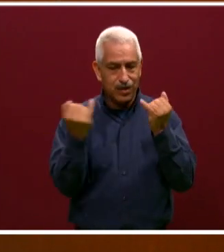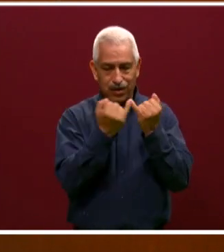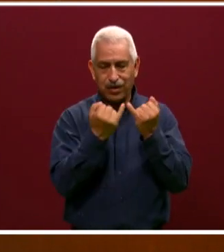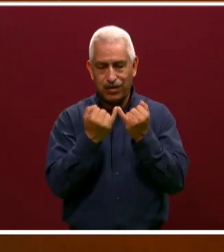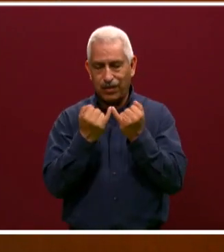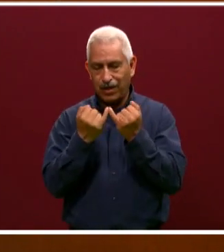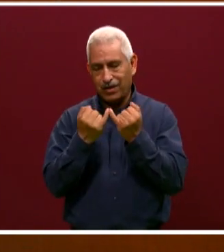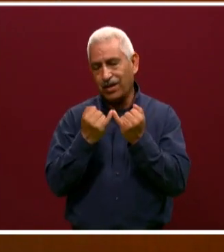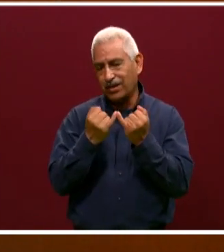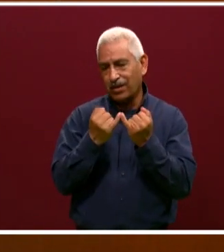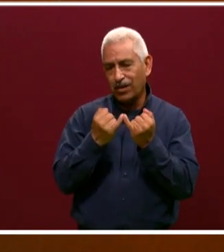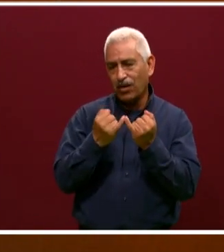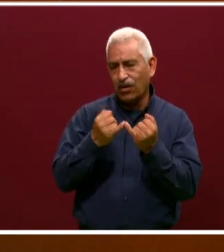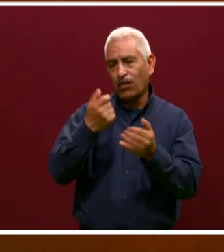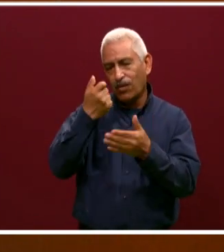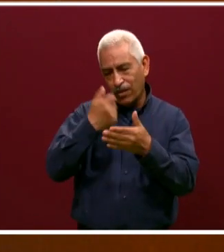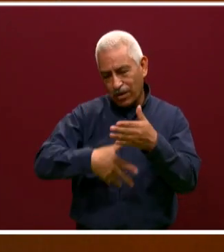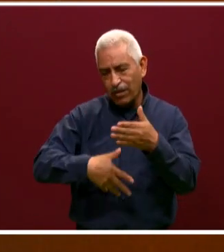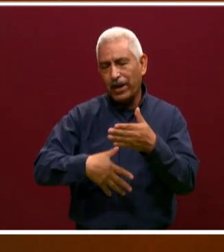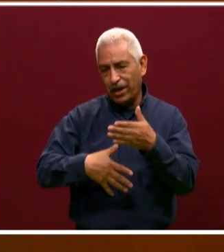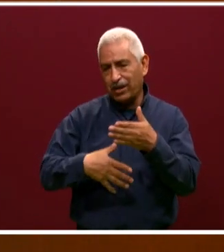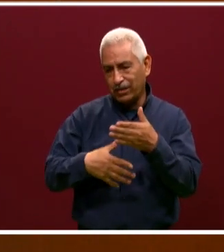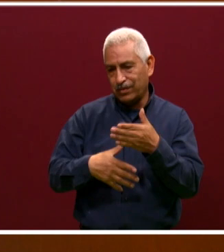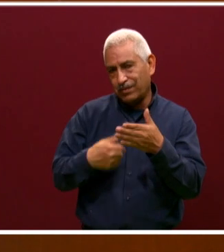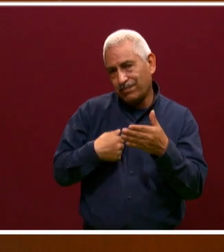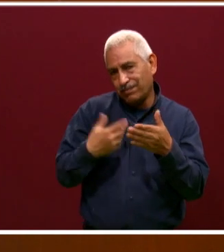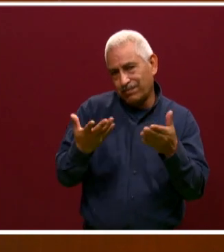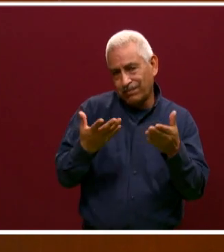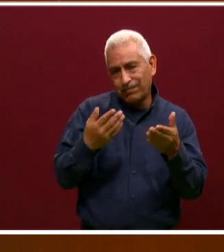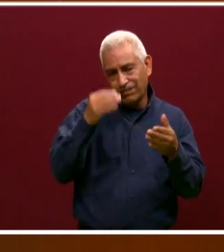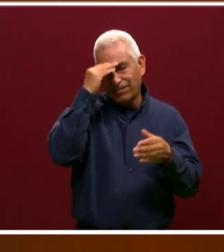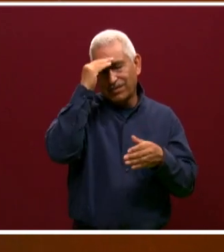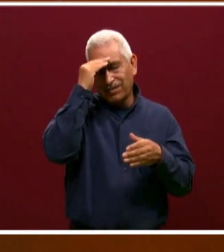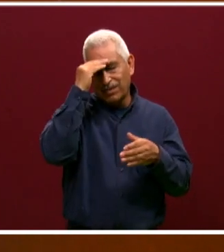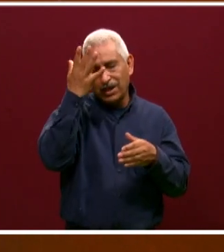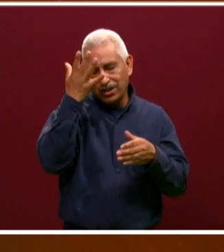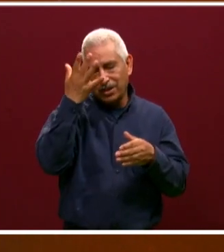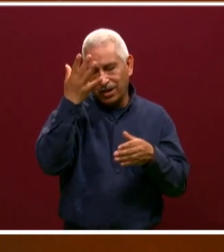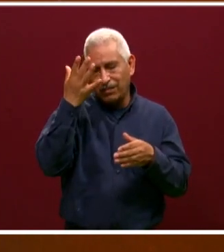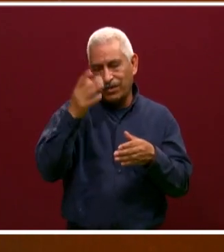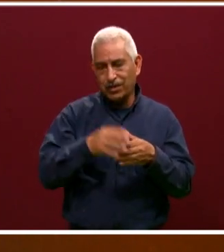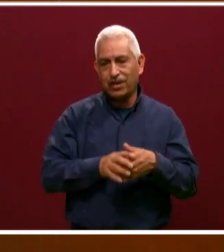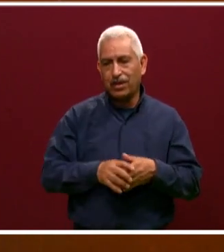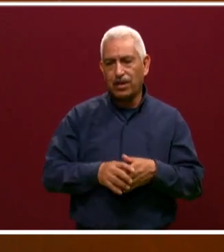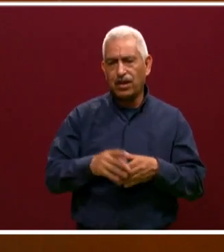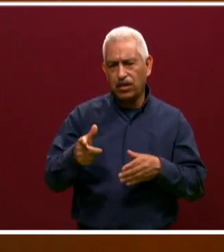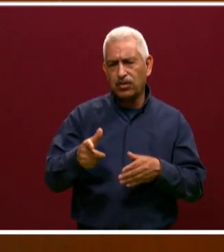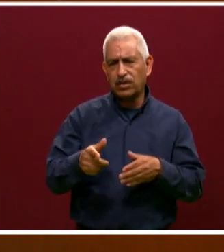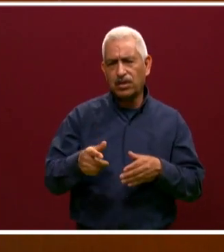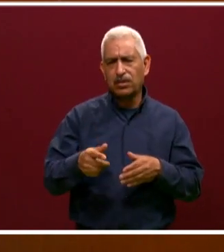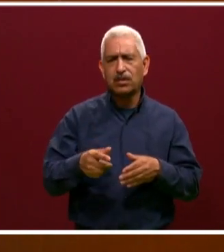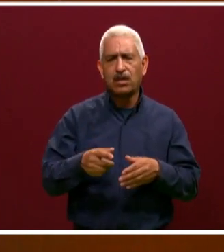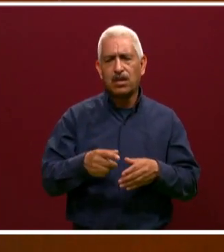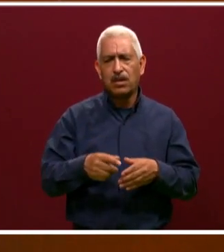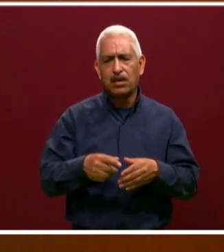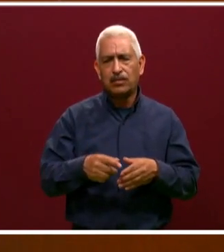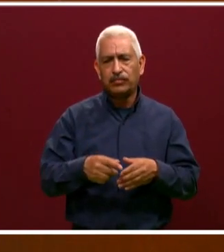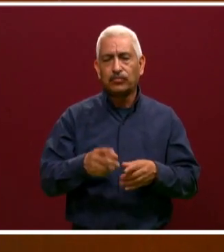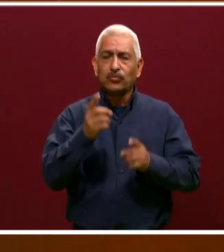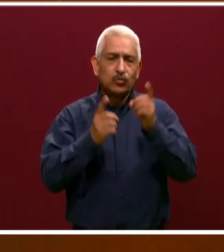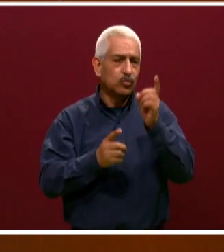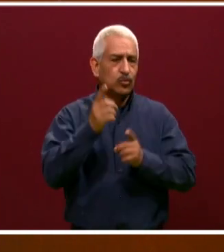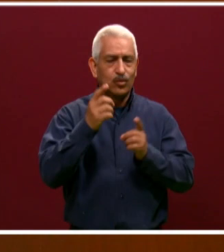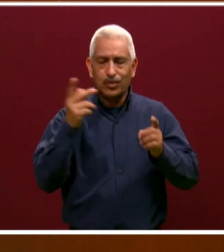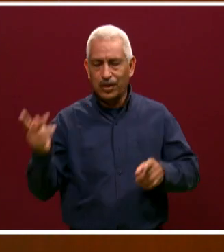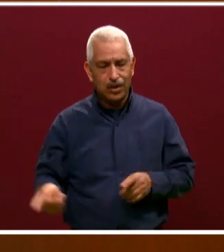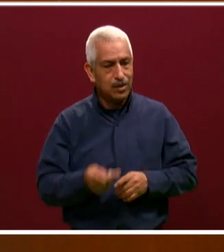considerando las condiciones. Y pueden seguirnos o pueden, todas sus dudas,